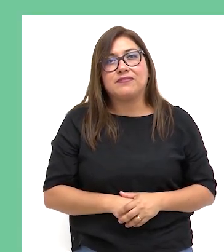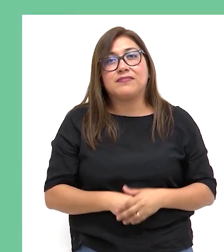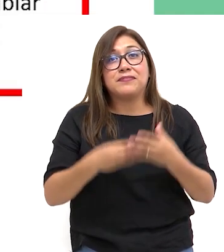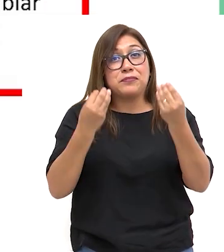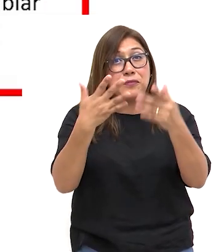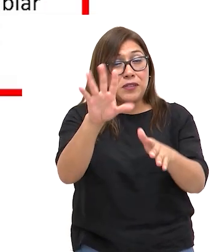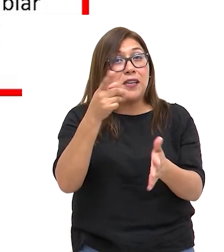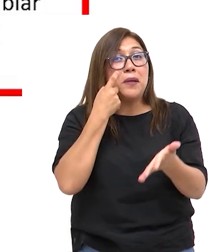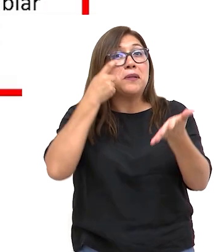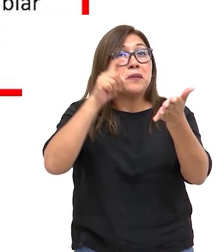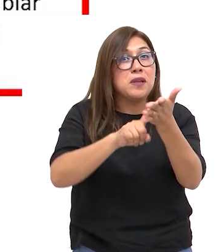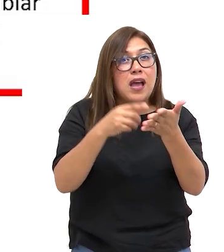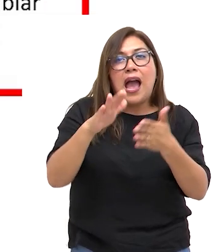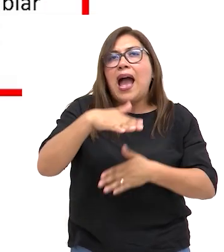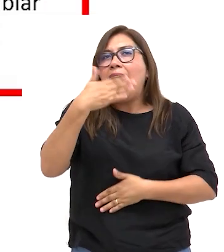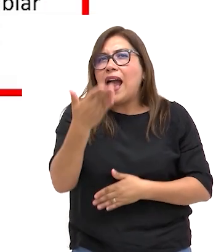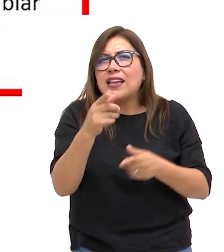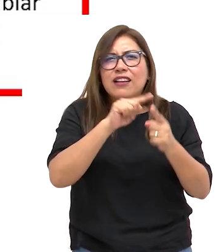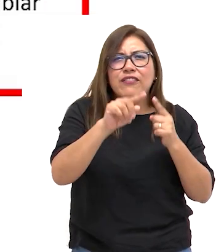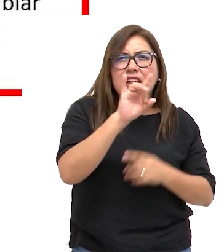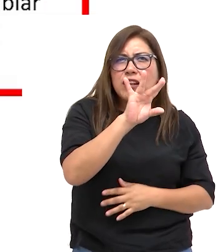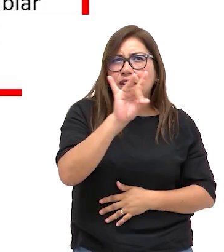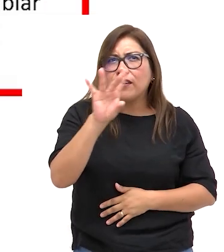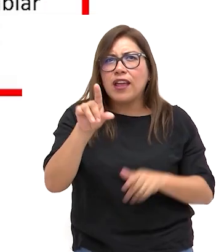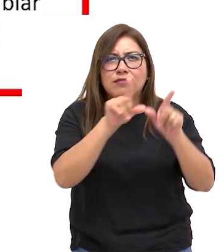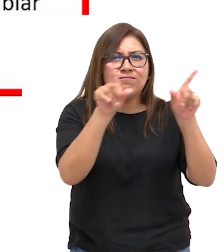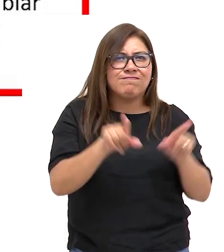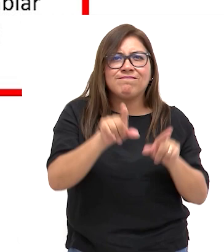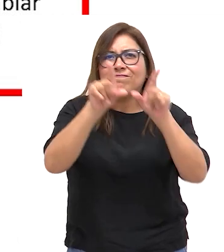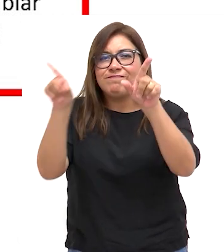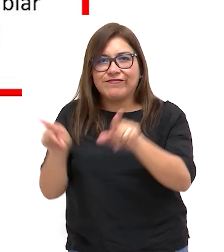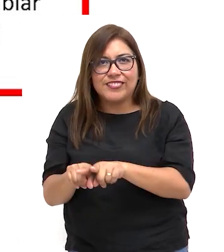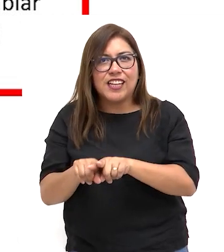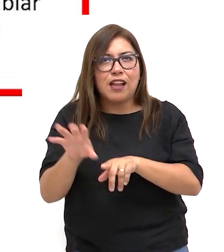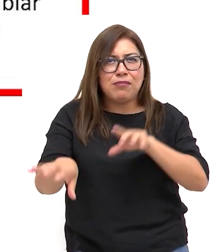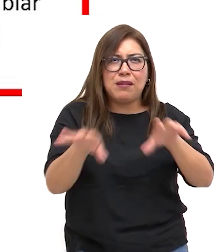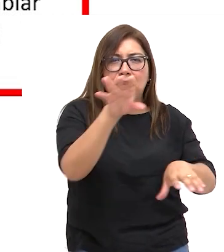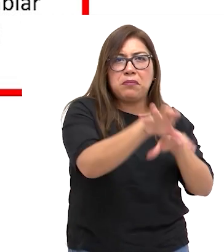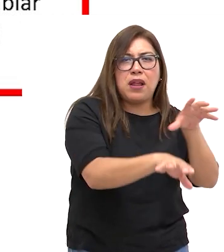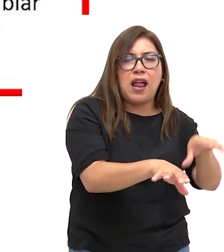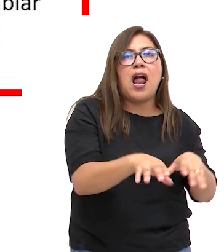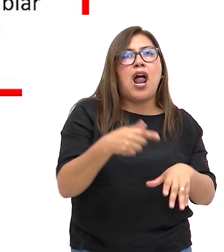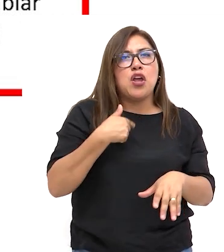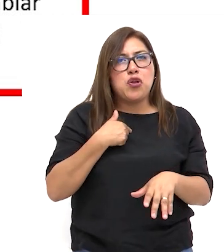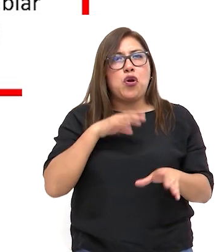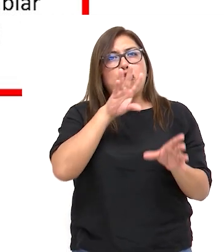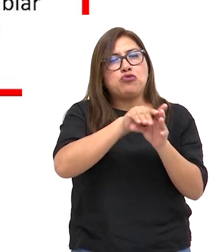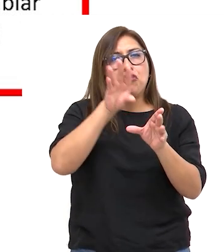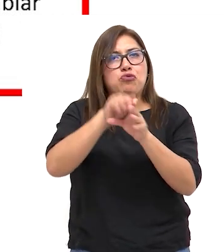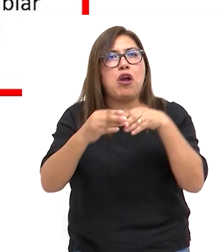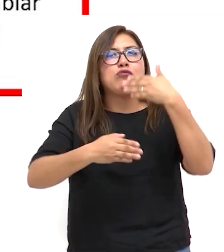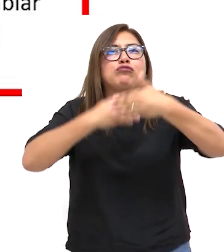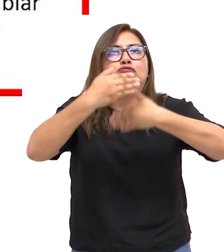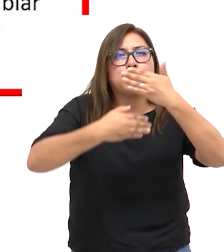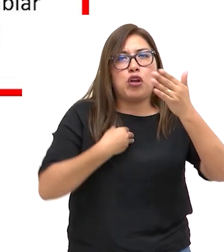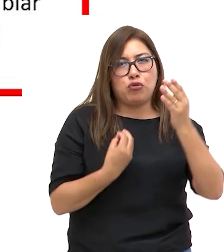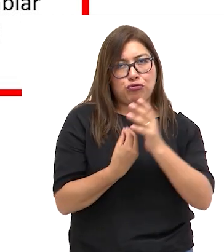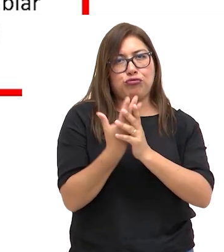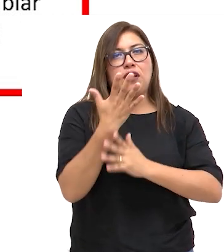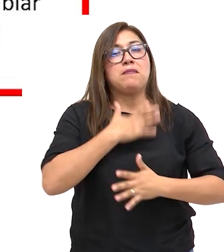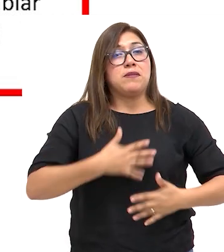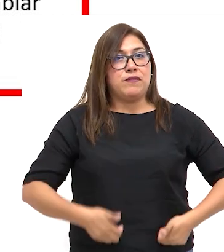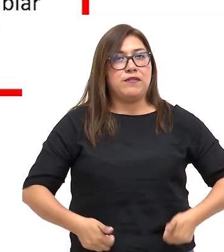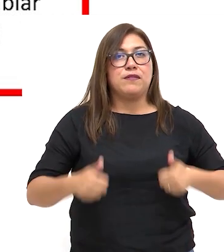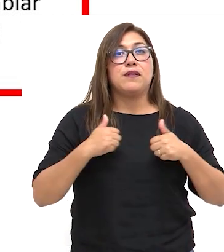Como puedes notar, existen distintos ámbitos y espacios en los cuales nos desarrollamos a lo largo de